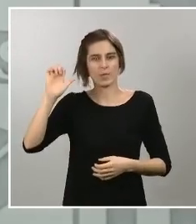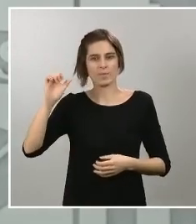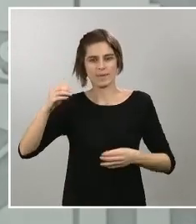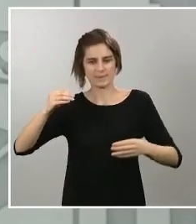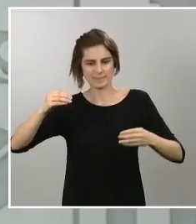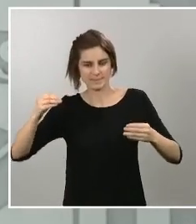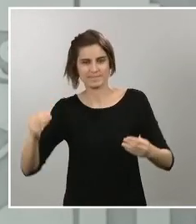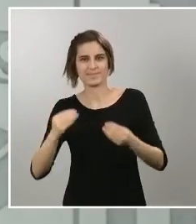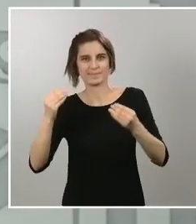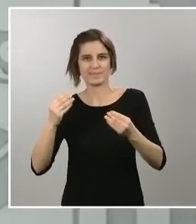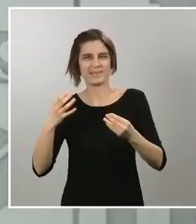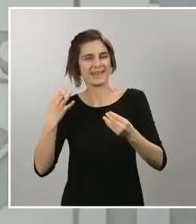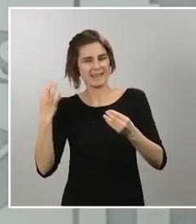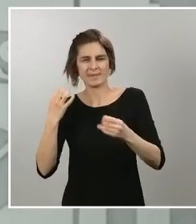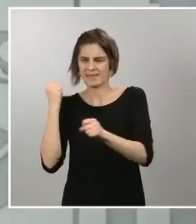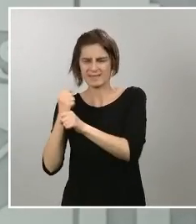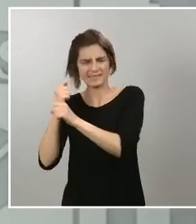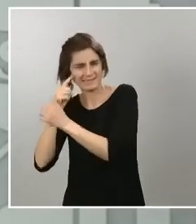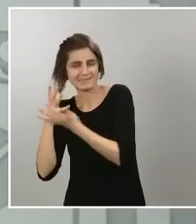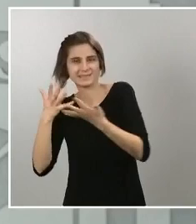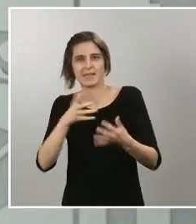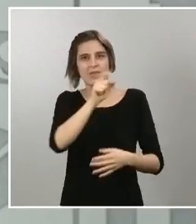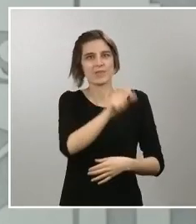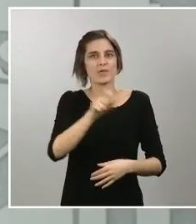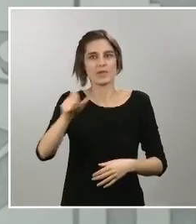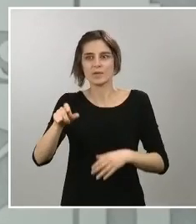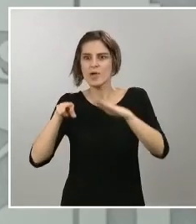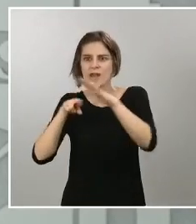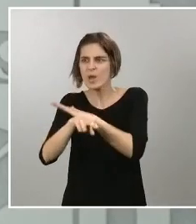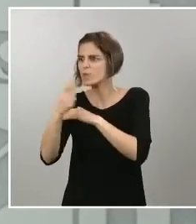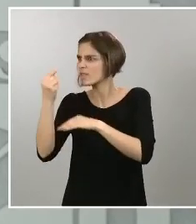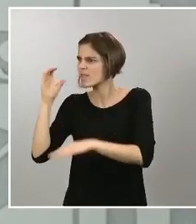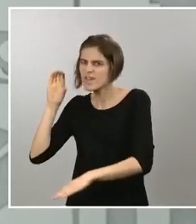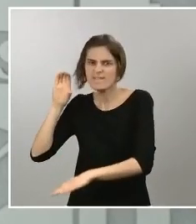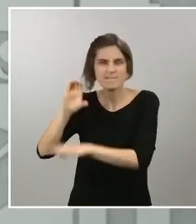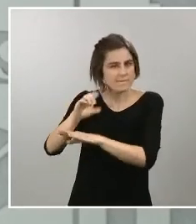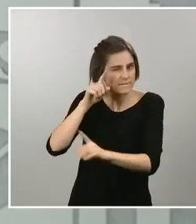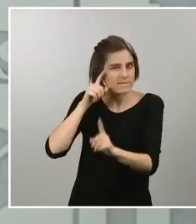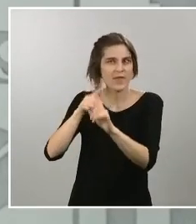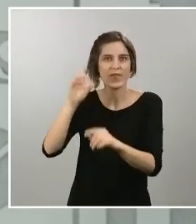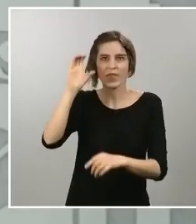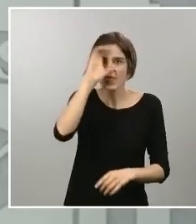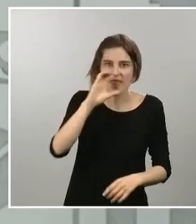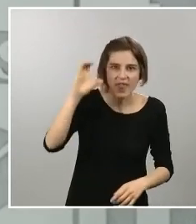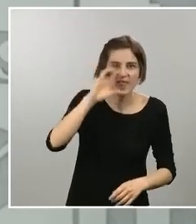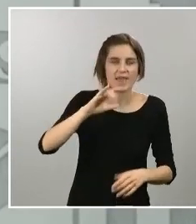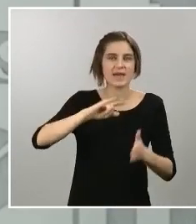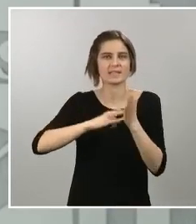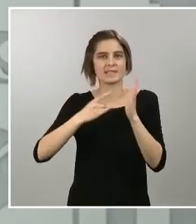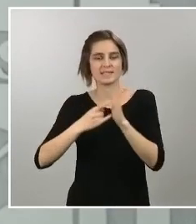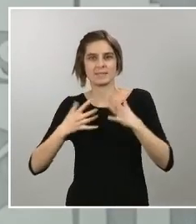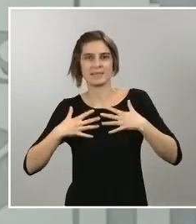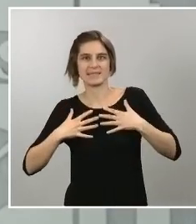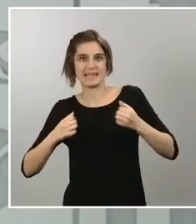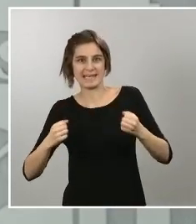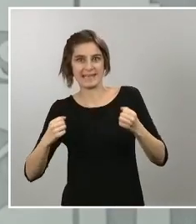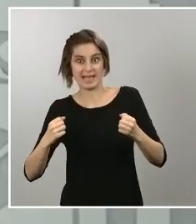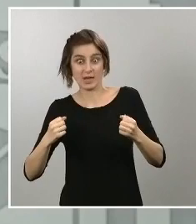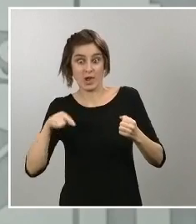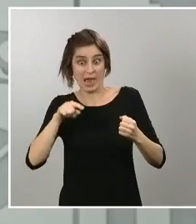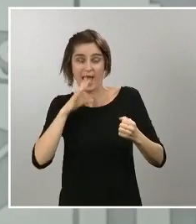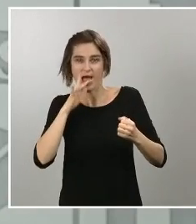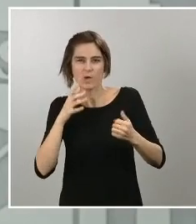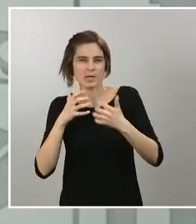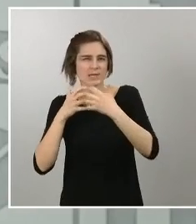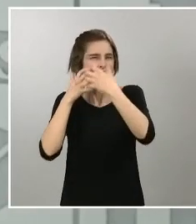todos los recursos disponibles al servicio de la ciencia, al servicio del sistema sanitario, que está combatiendo contra viento y marea